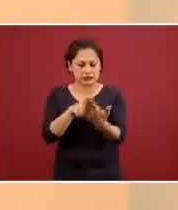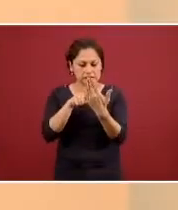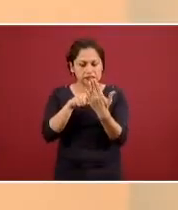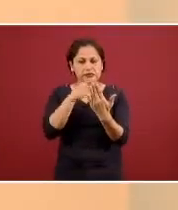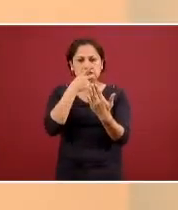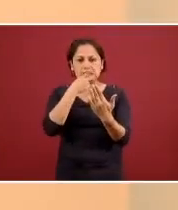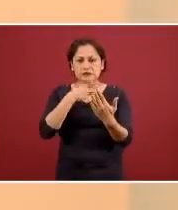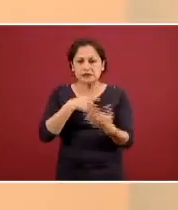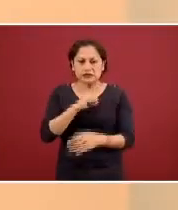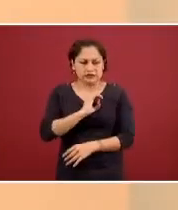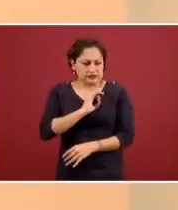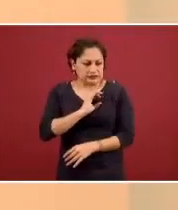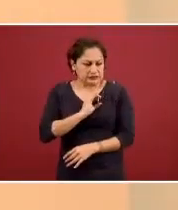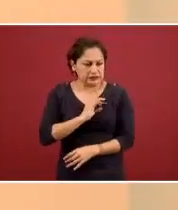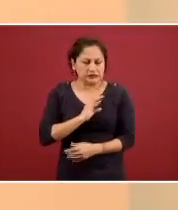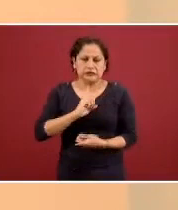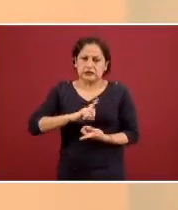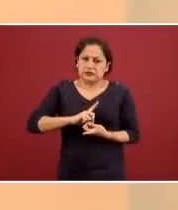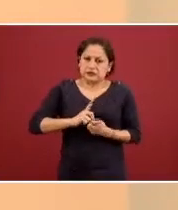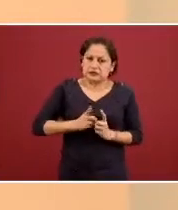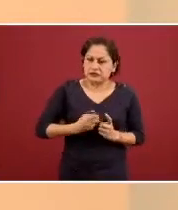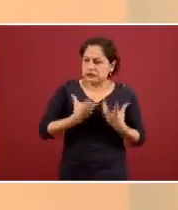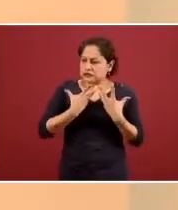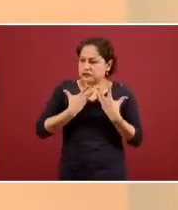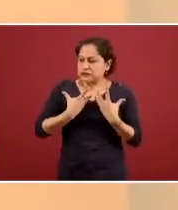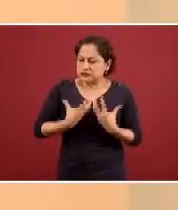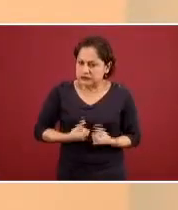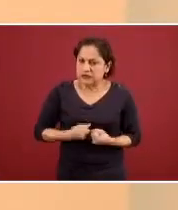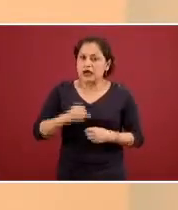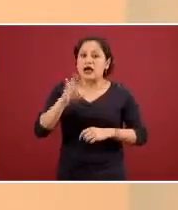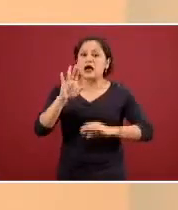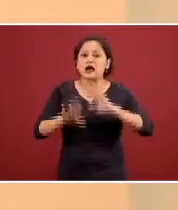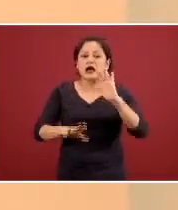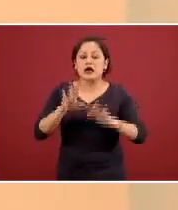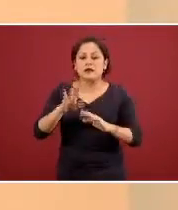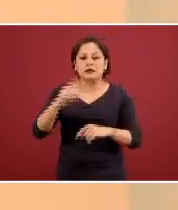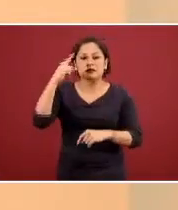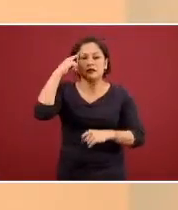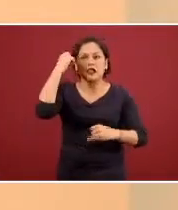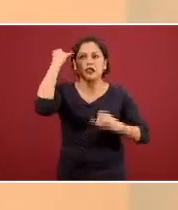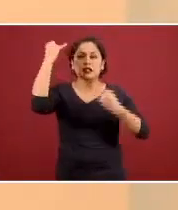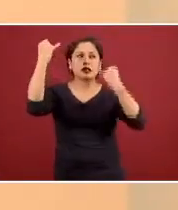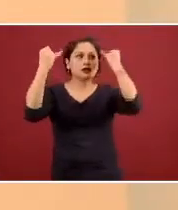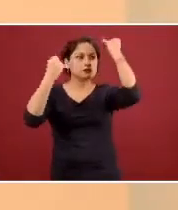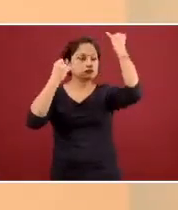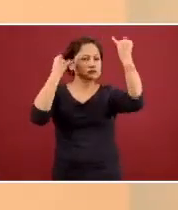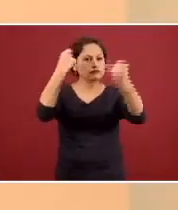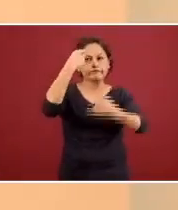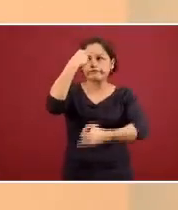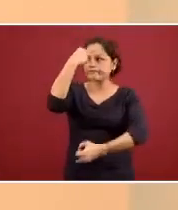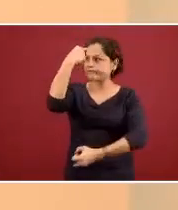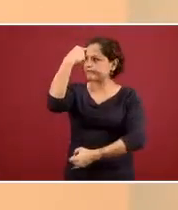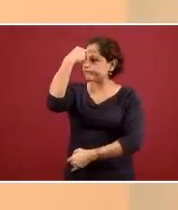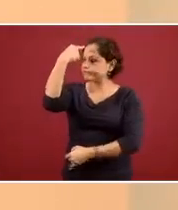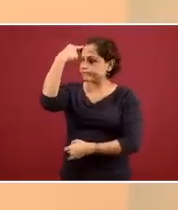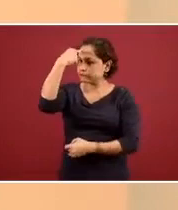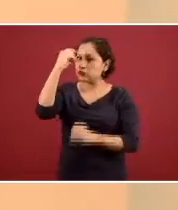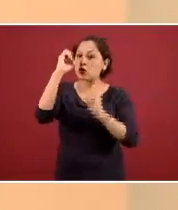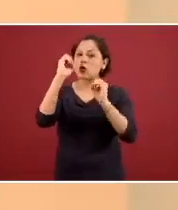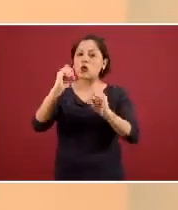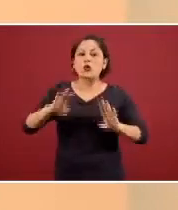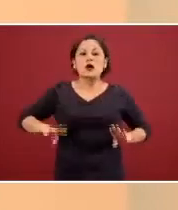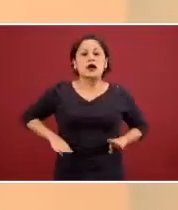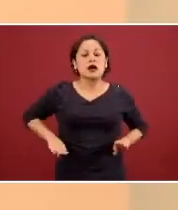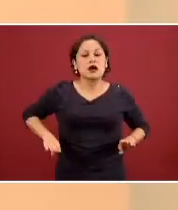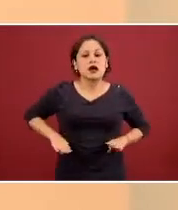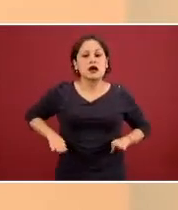que tienen conductas obsesivas pensamientos obsesivos conductas compulsivas y